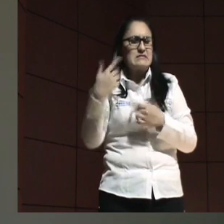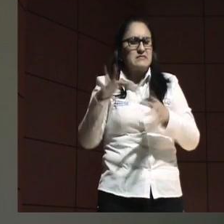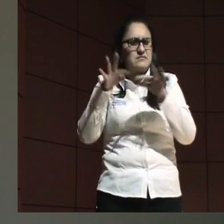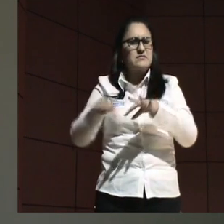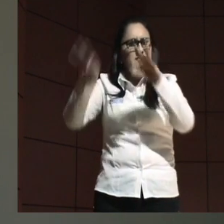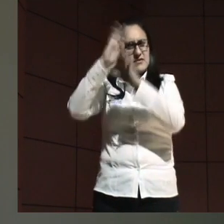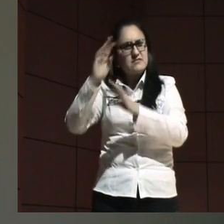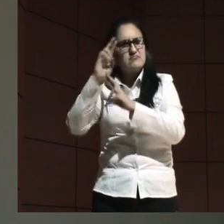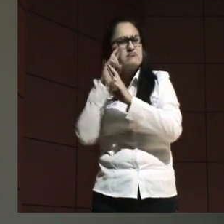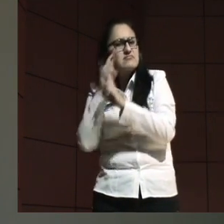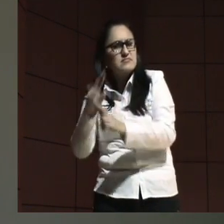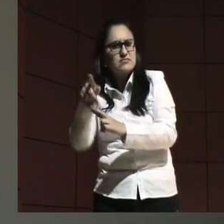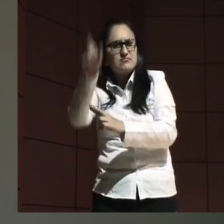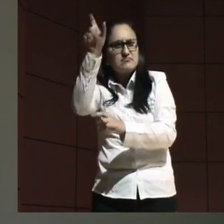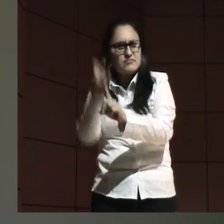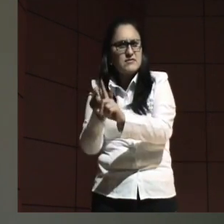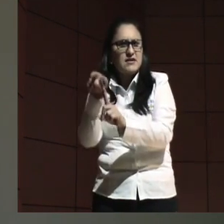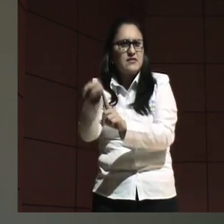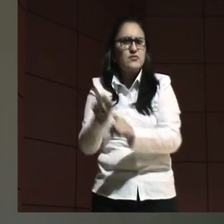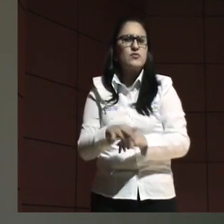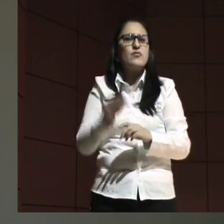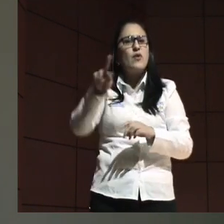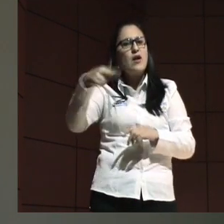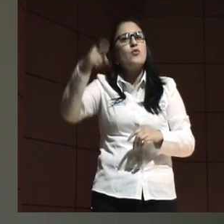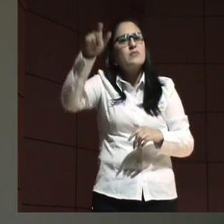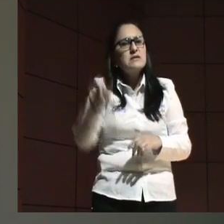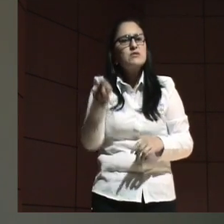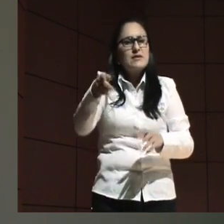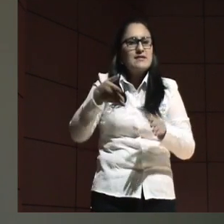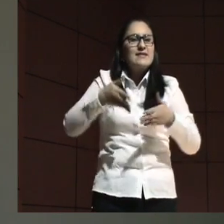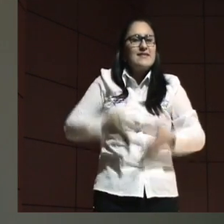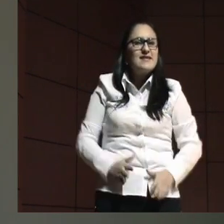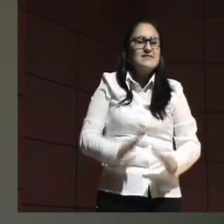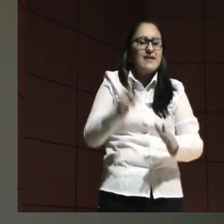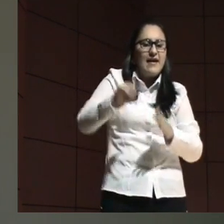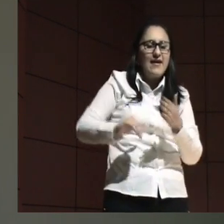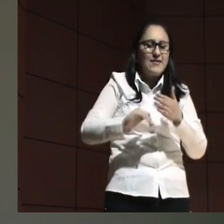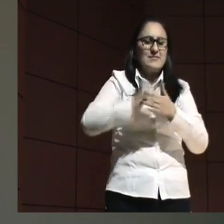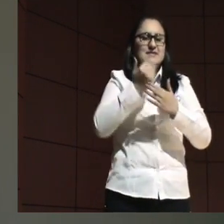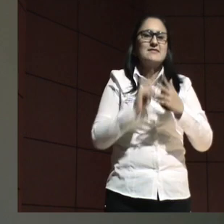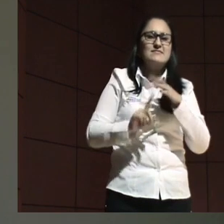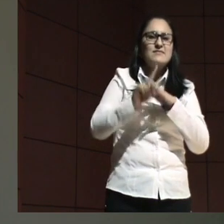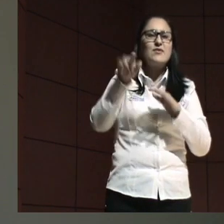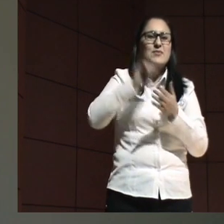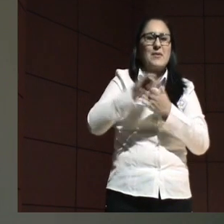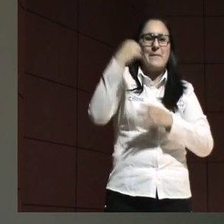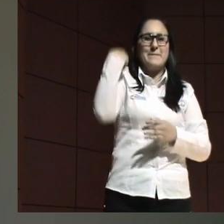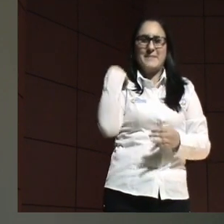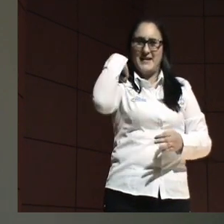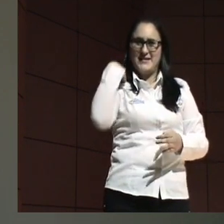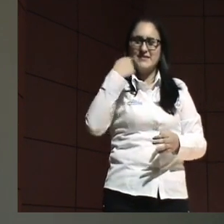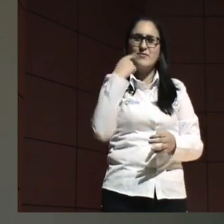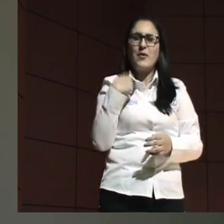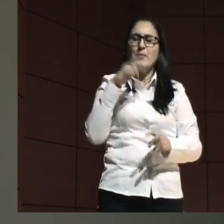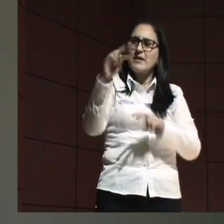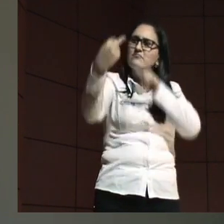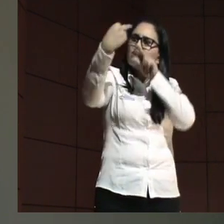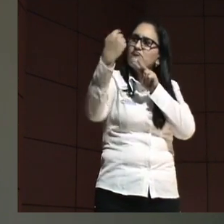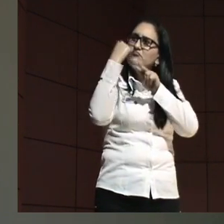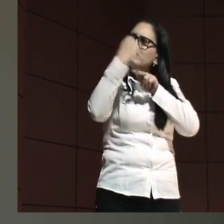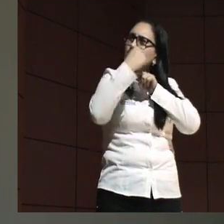el otro es un sujeto y cómo el otro nace a partir, como diría Platón, porque yo me miro en sus ojos,